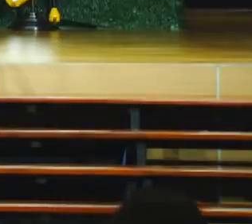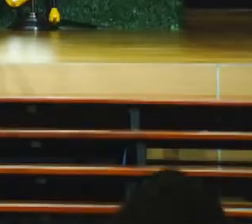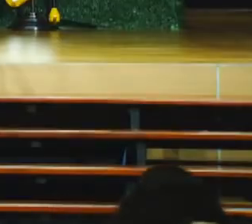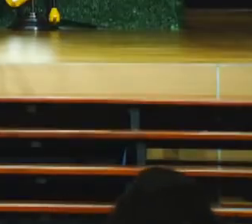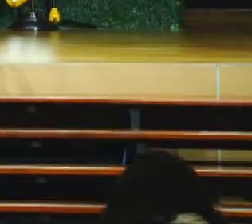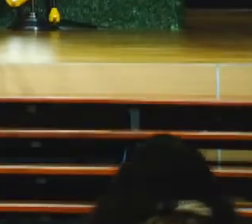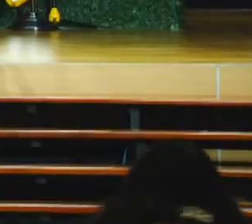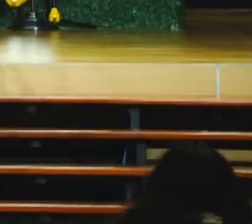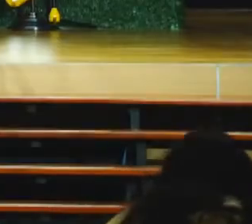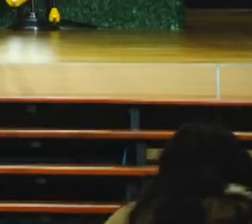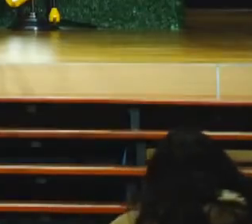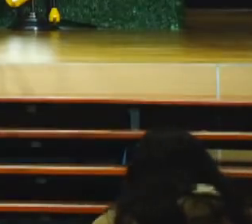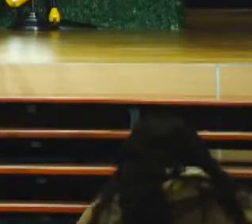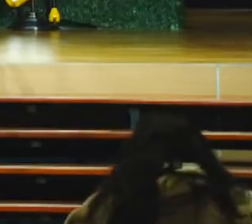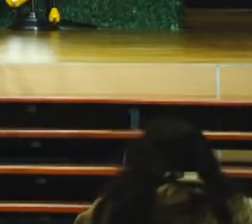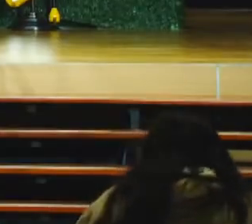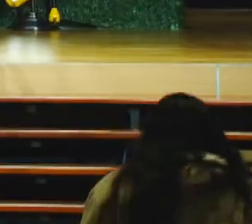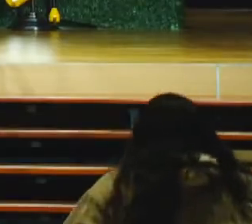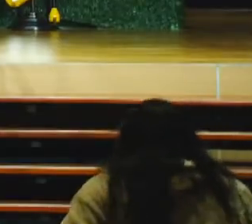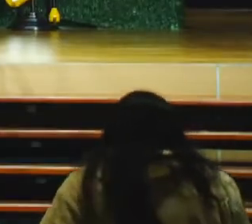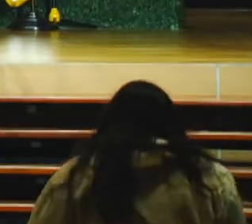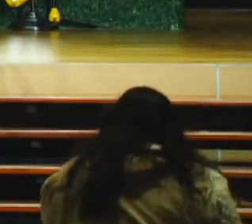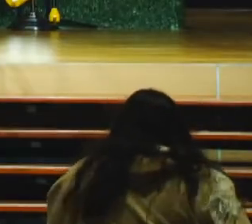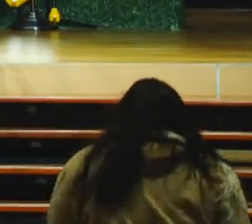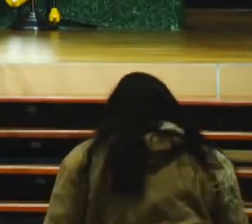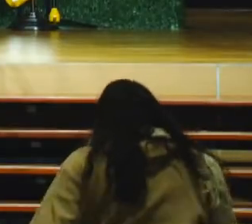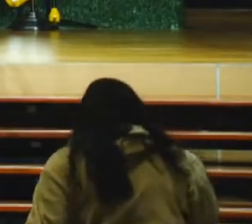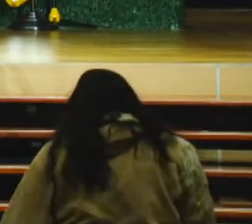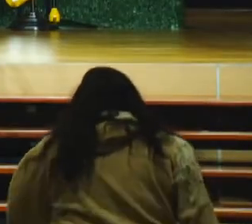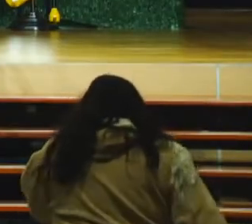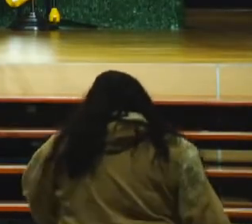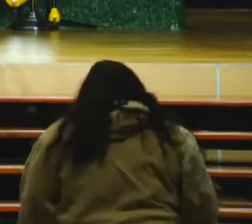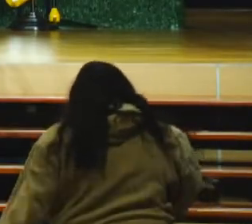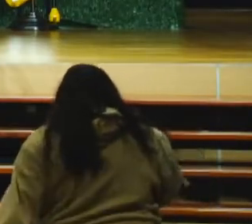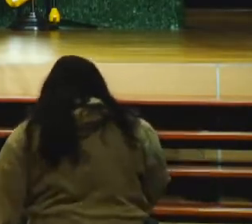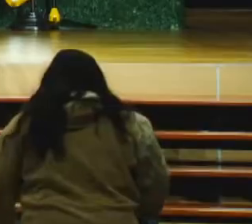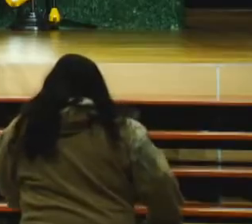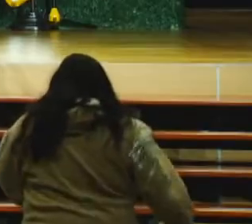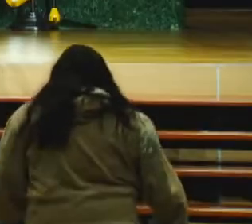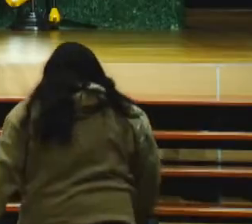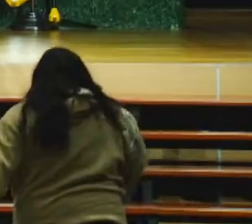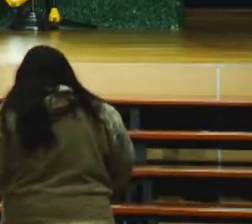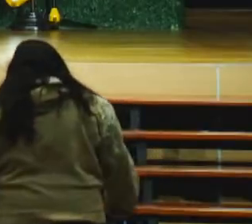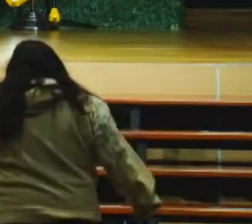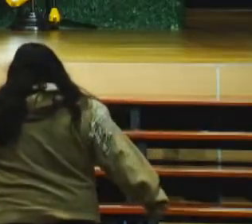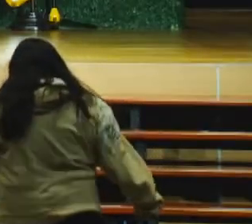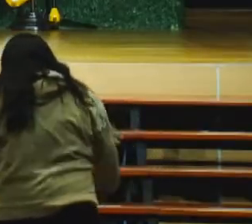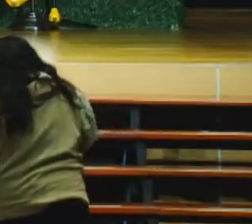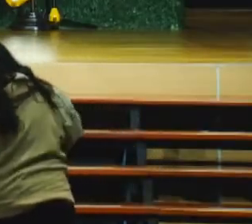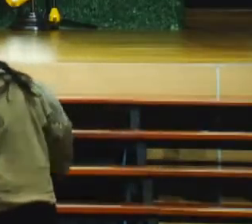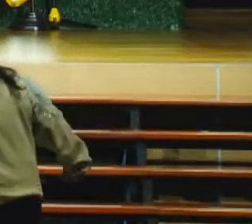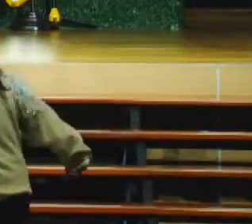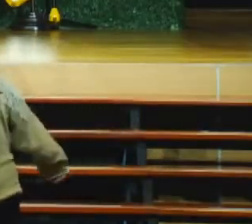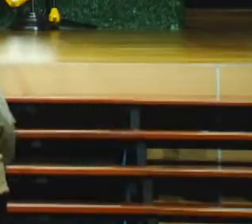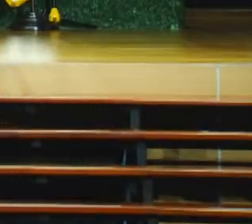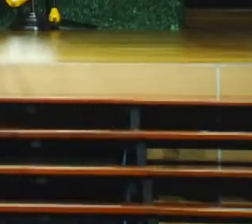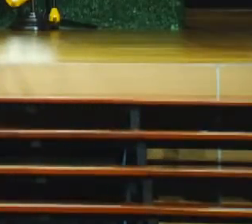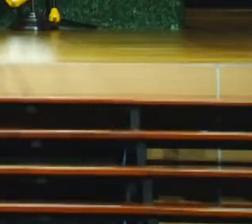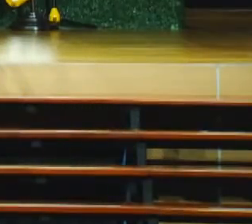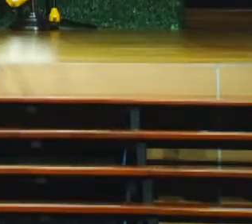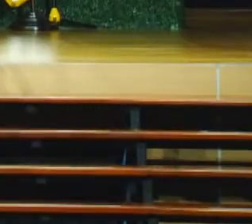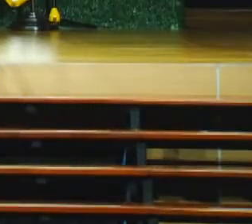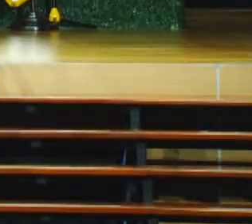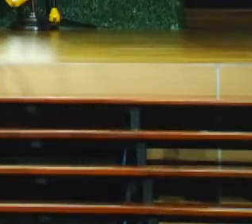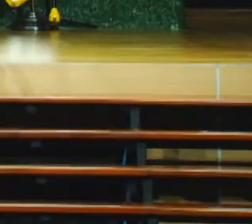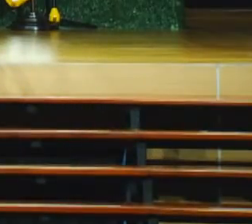la Biblia dice que debemos de sacar de nuestro tesoro cosas